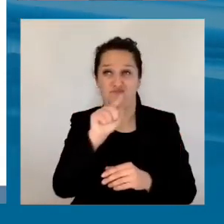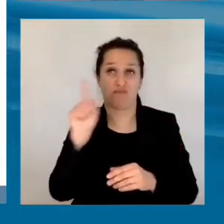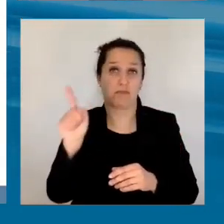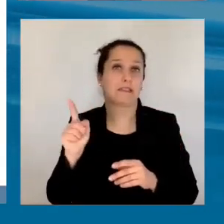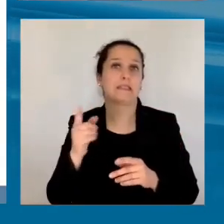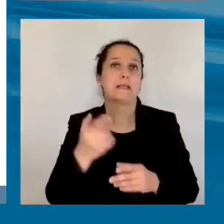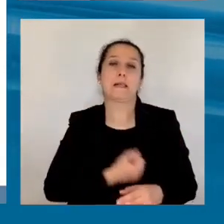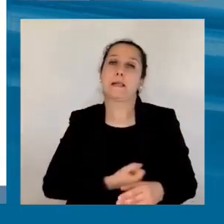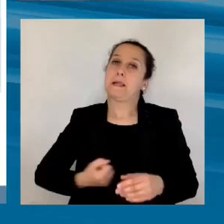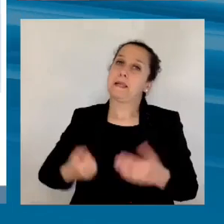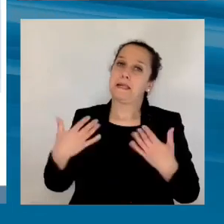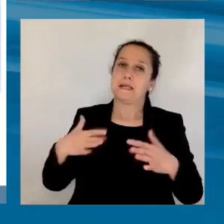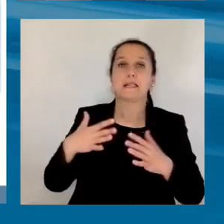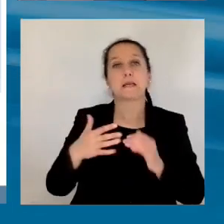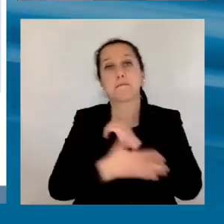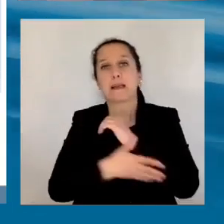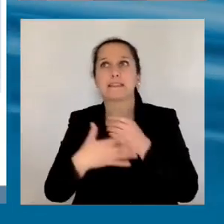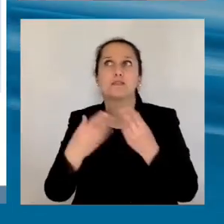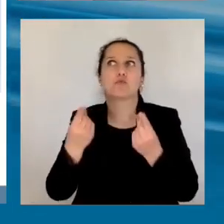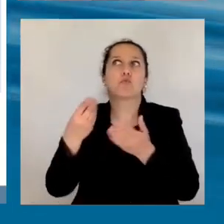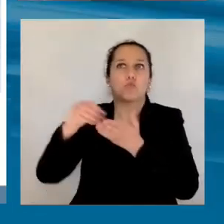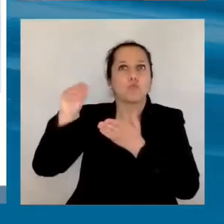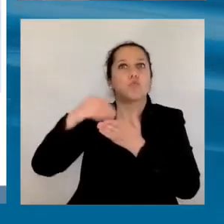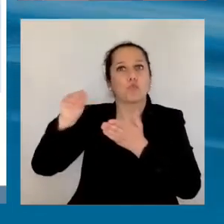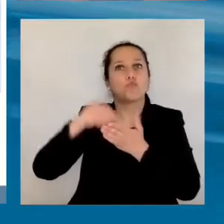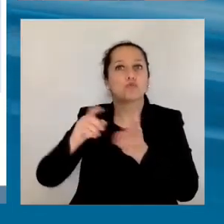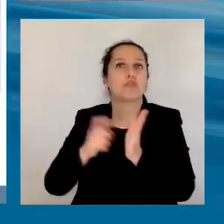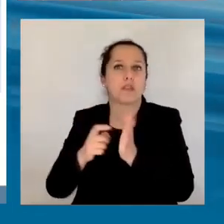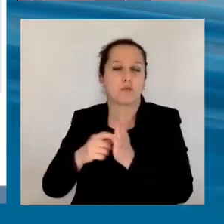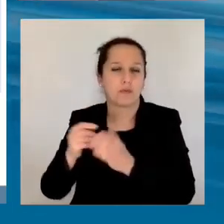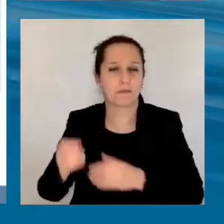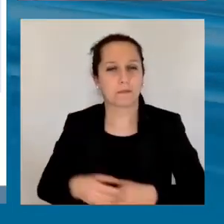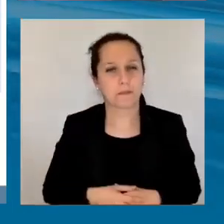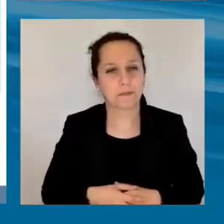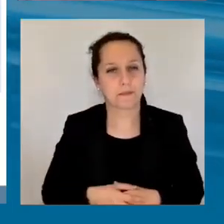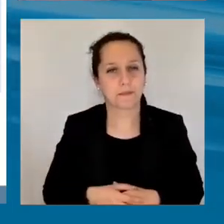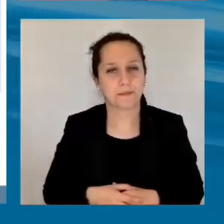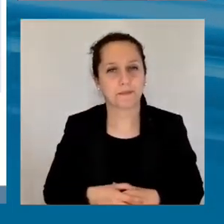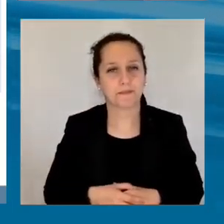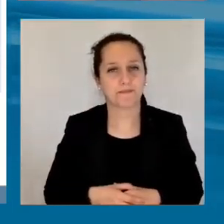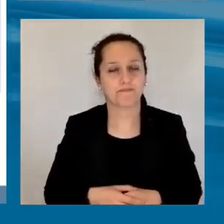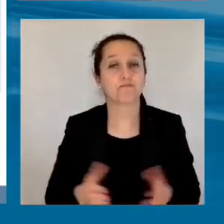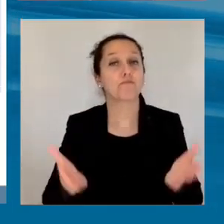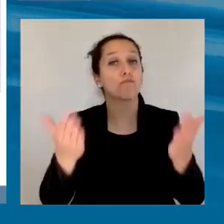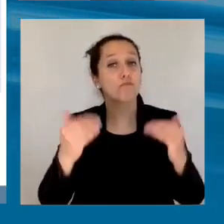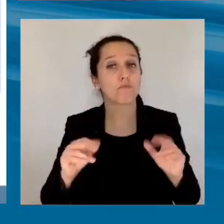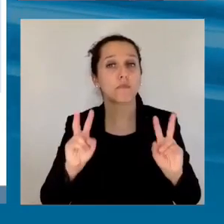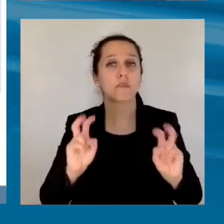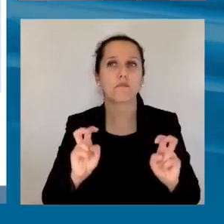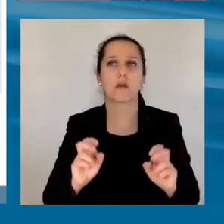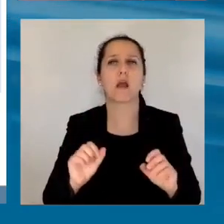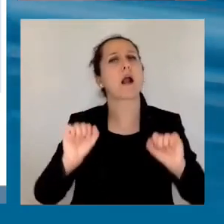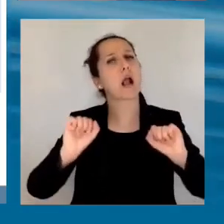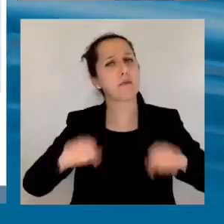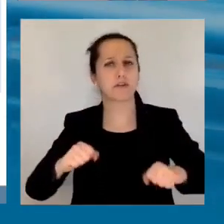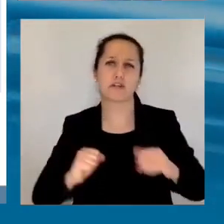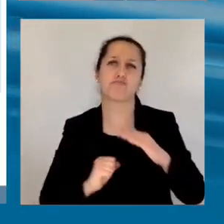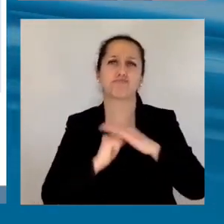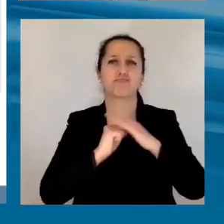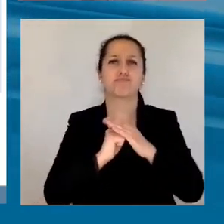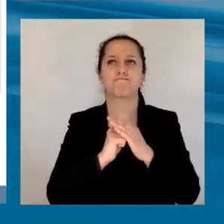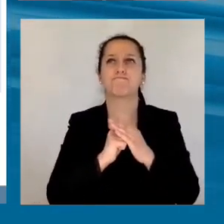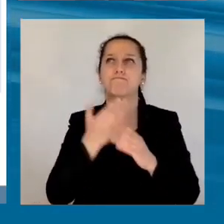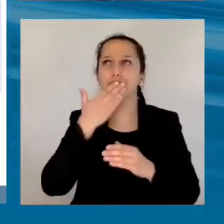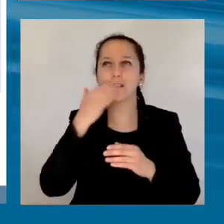reciclaje de los derechos especiales de giro. Y también hay temas de capacidades top aquí, mejorar la gobernanza de los